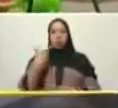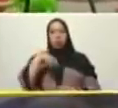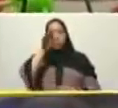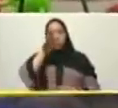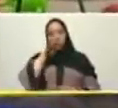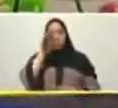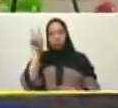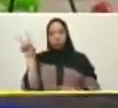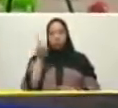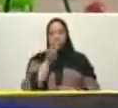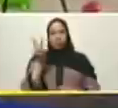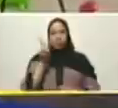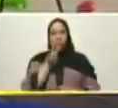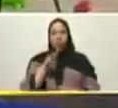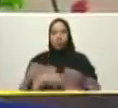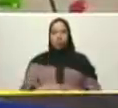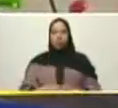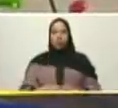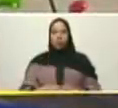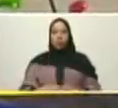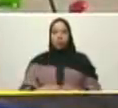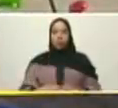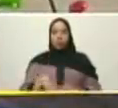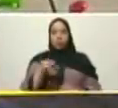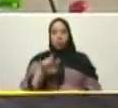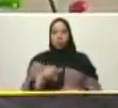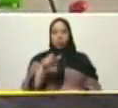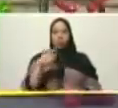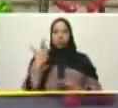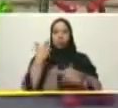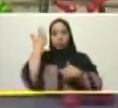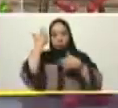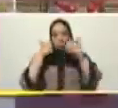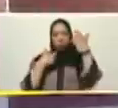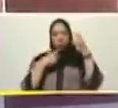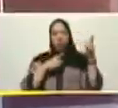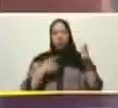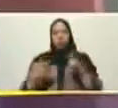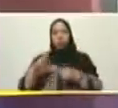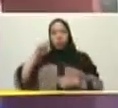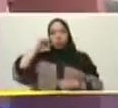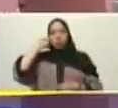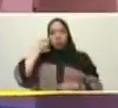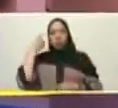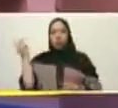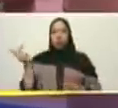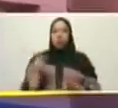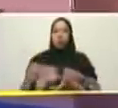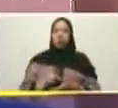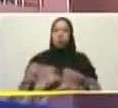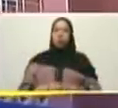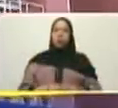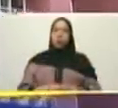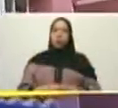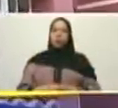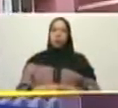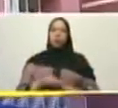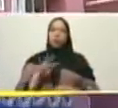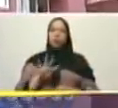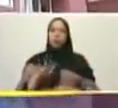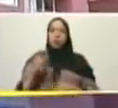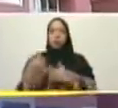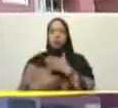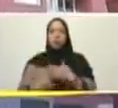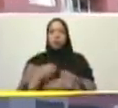Venezuela y como decía mi comandante Chávez que lo recuerdo cuando era chiquito amor con amor se paga